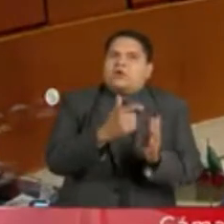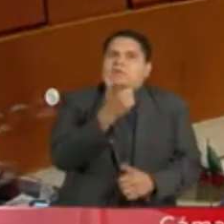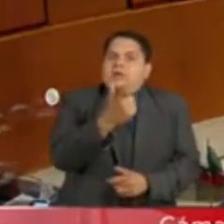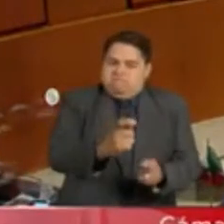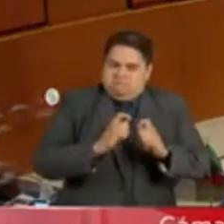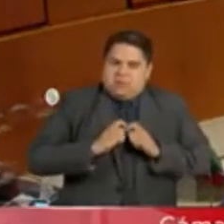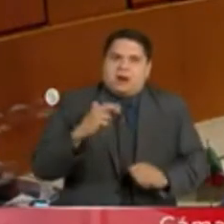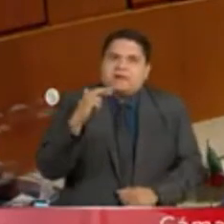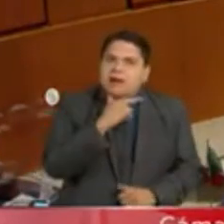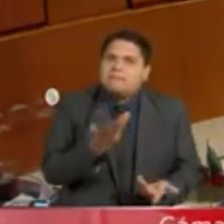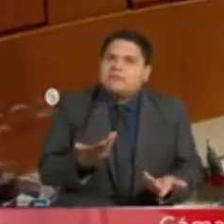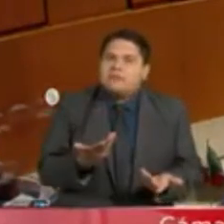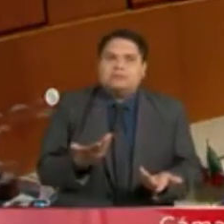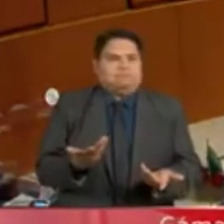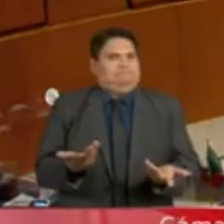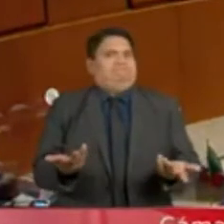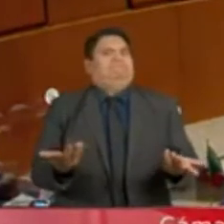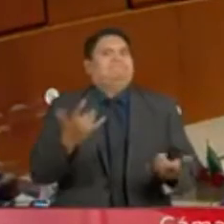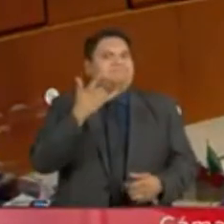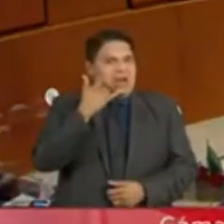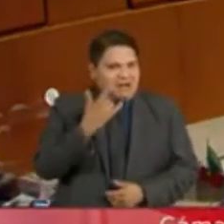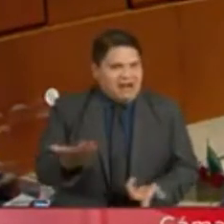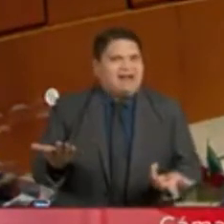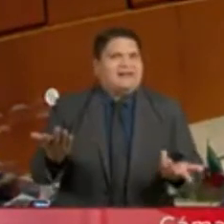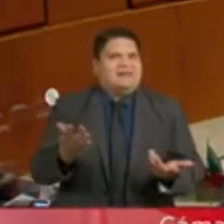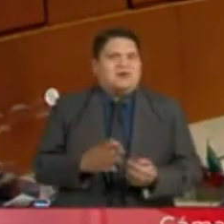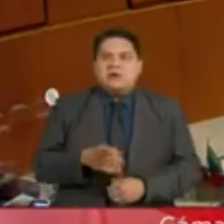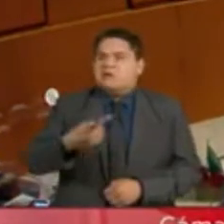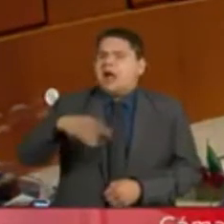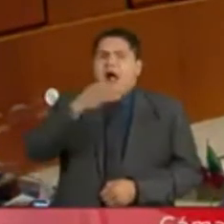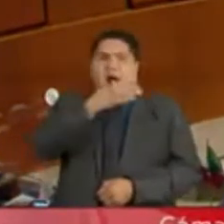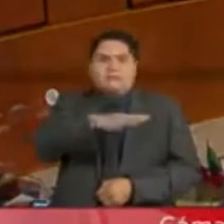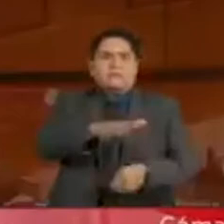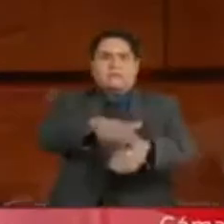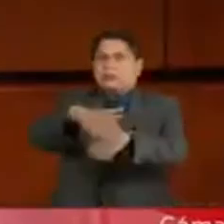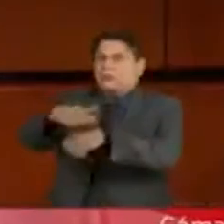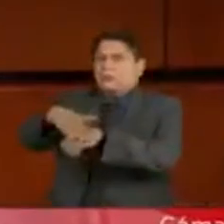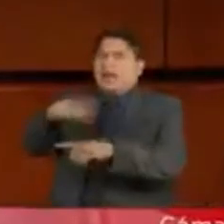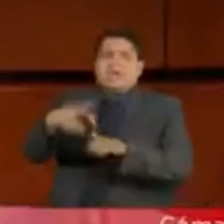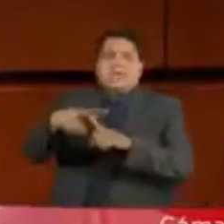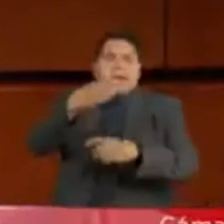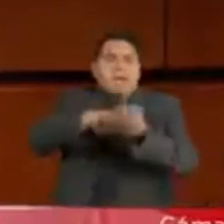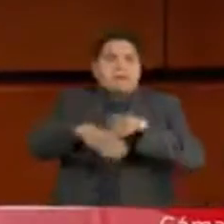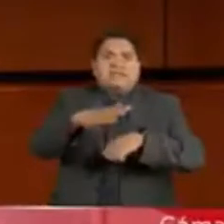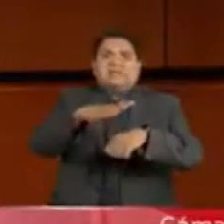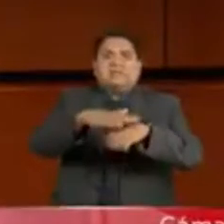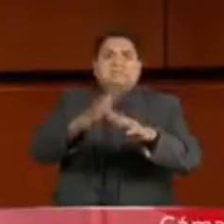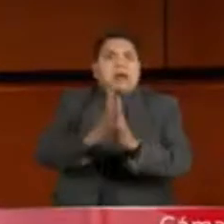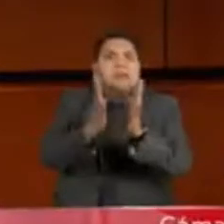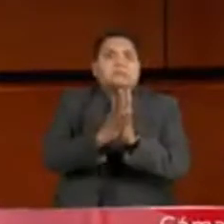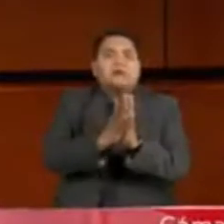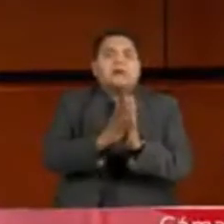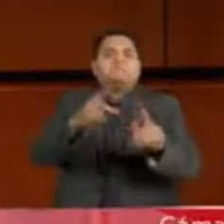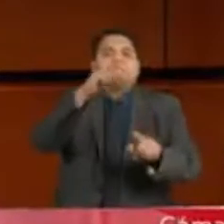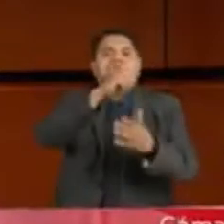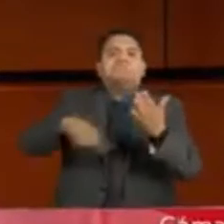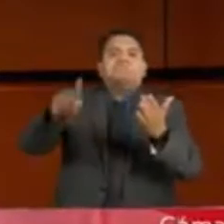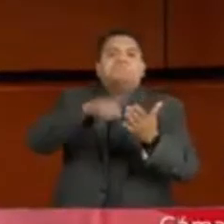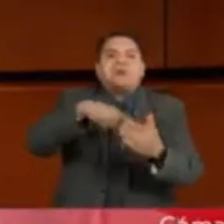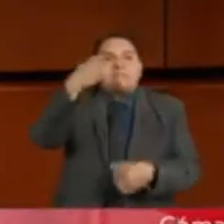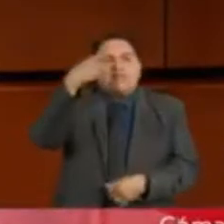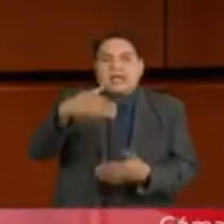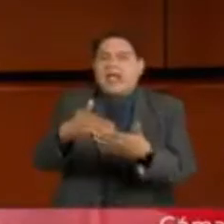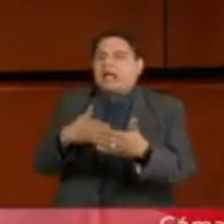pesos, originalmente salió una licitación pública que fue cancelada y una